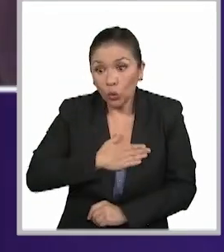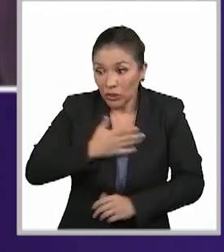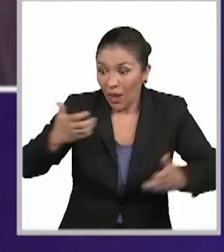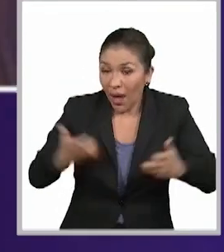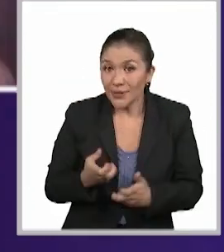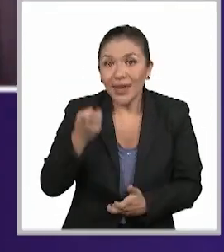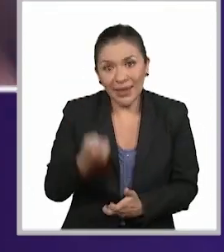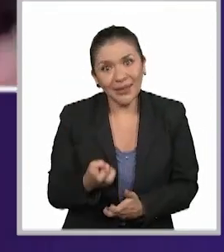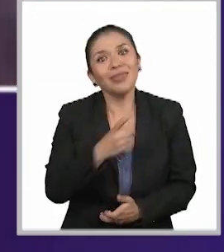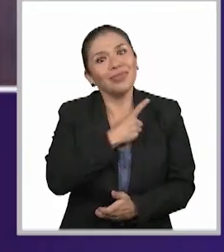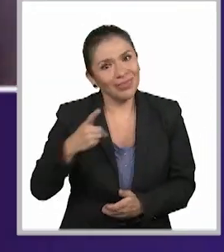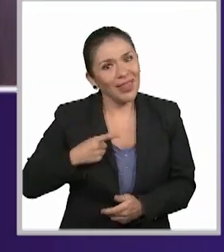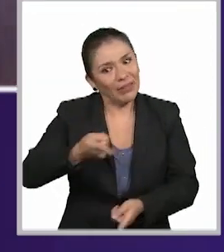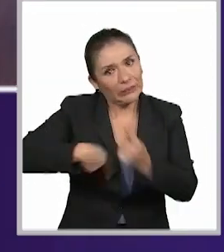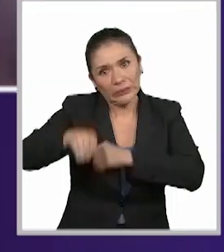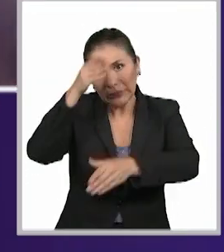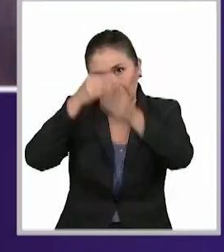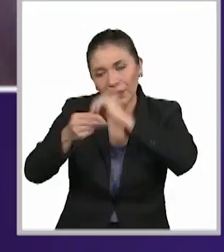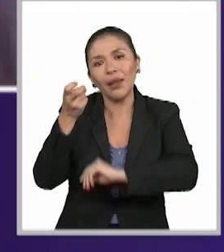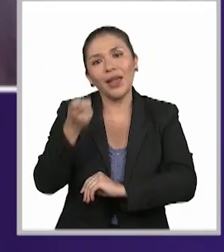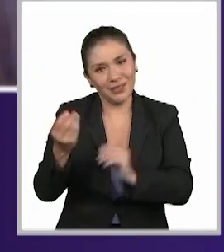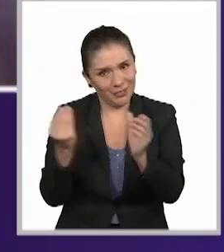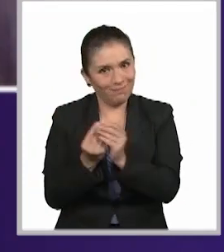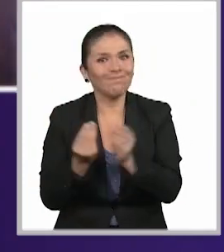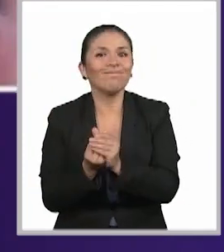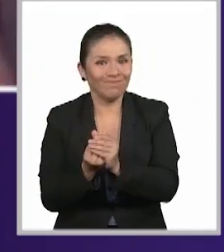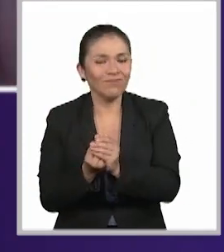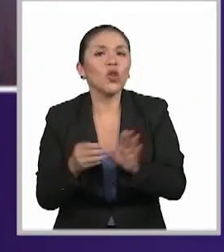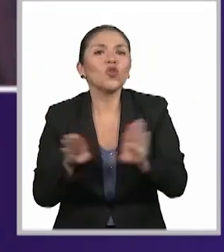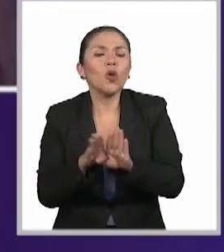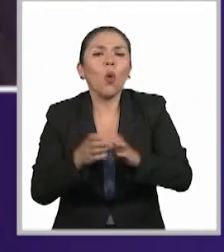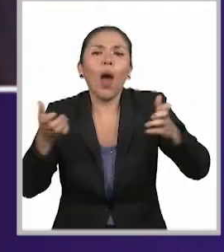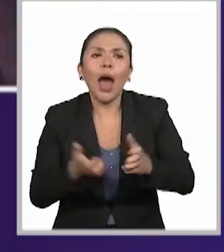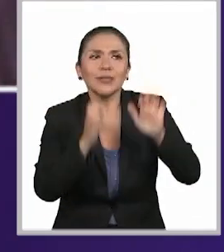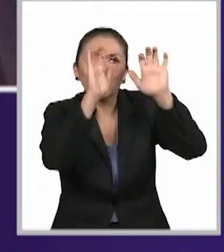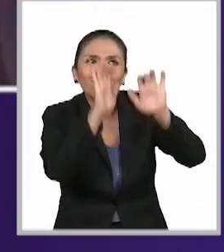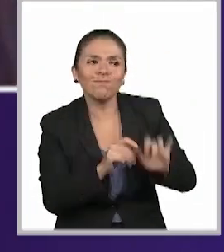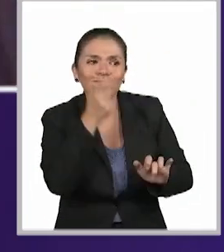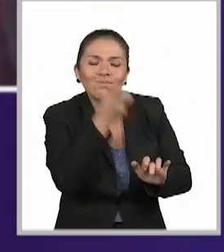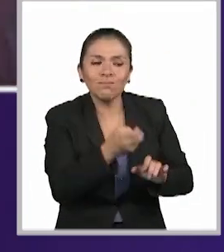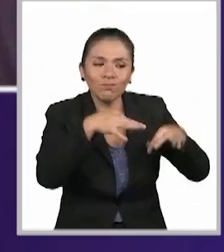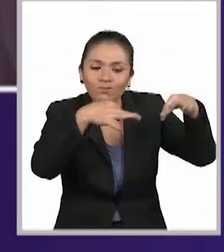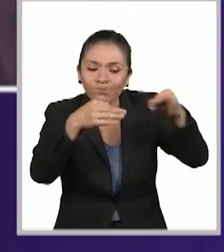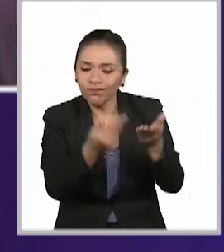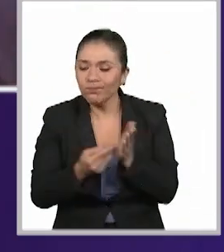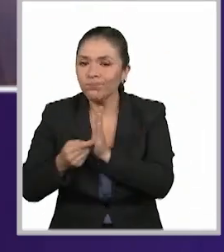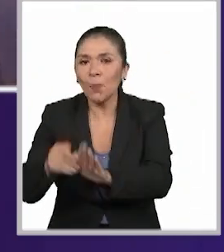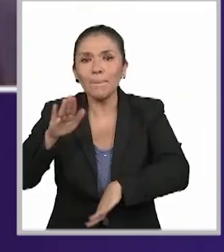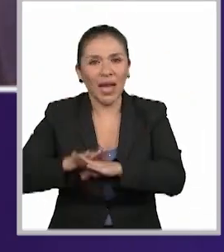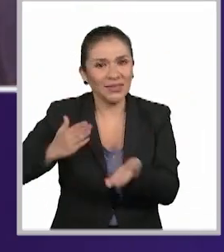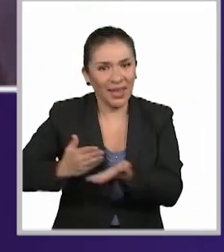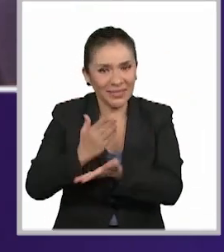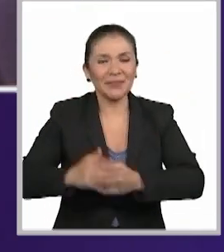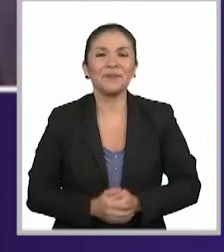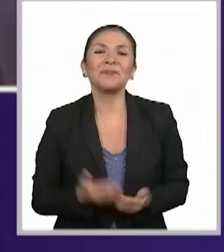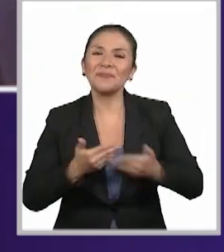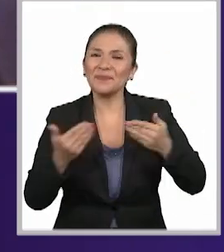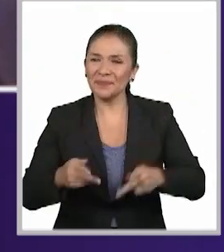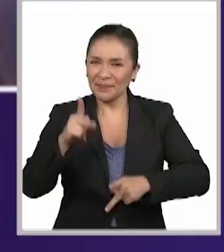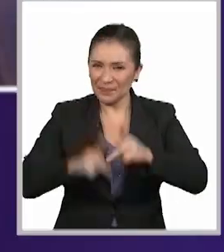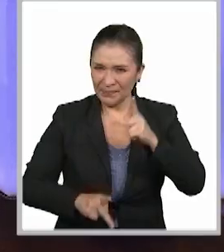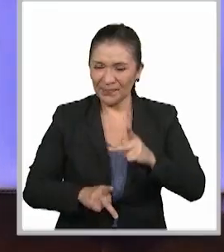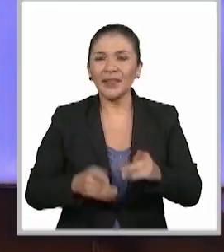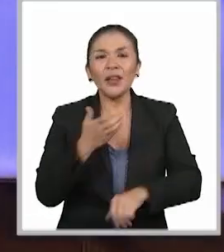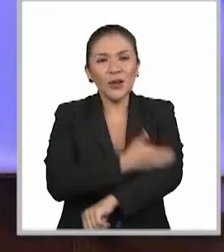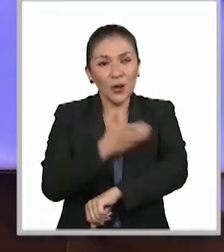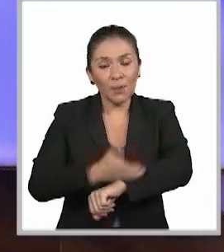impartición de justicia, estas son las cosas en las que tenemos que capacitarnos, ¿no? Por supuesto. Vamos que nuestros documentos sean más accesibles. Vamos a una breve pausa,